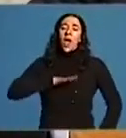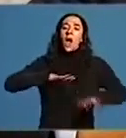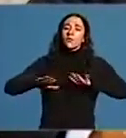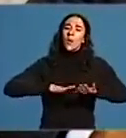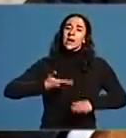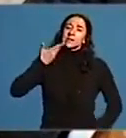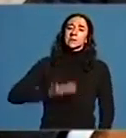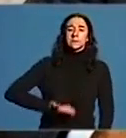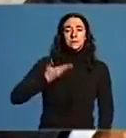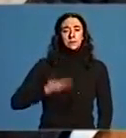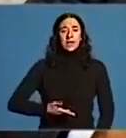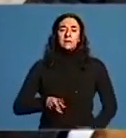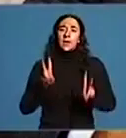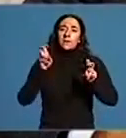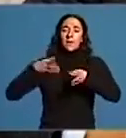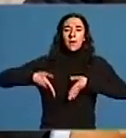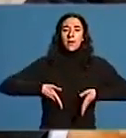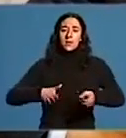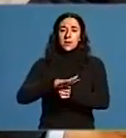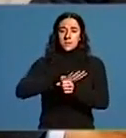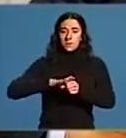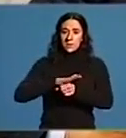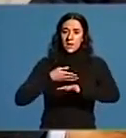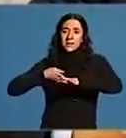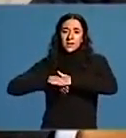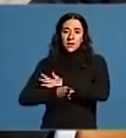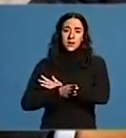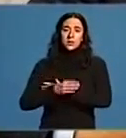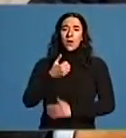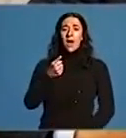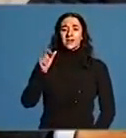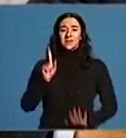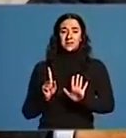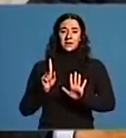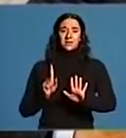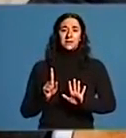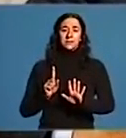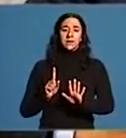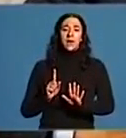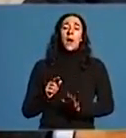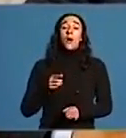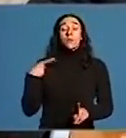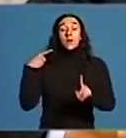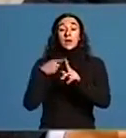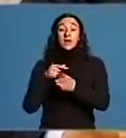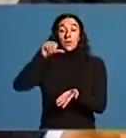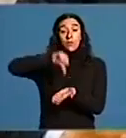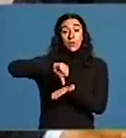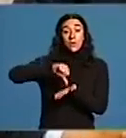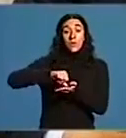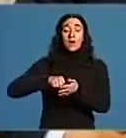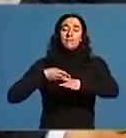importante no que é a carretera provincial de acceso de A6 ao que é a capitalidade do Conselho de Quitiriz pois